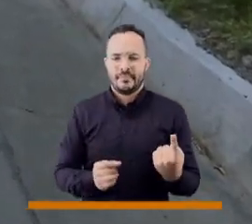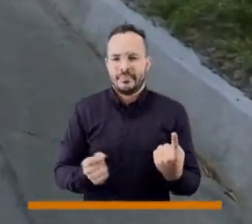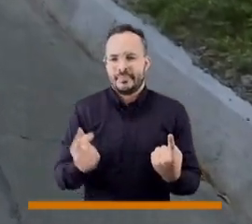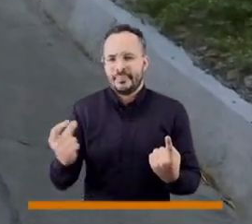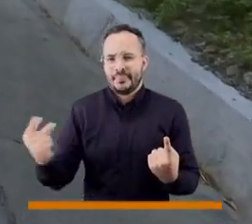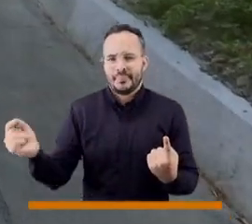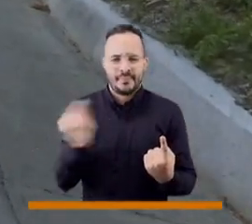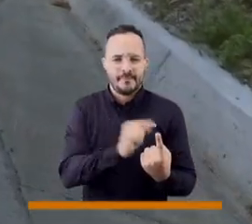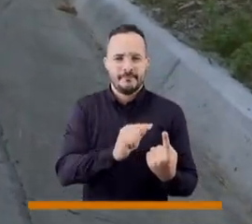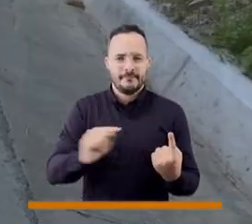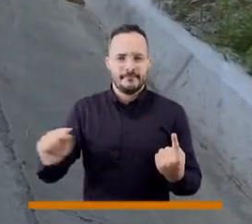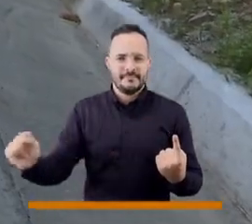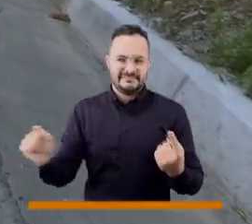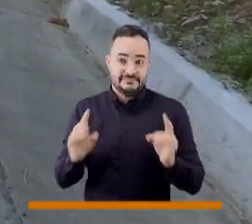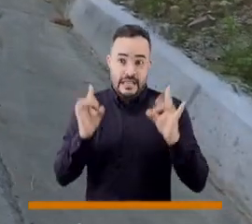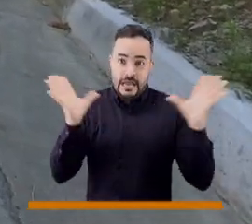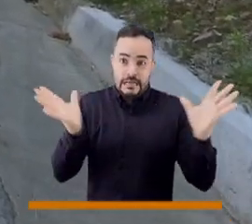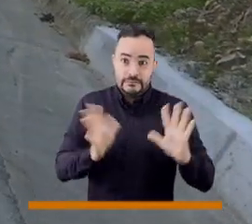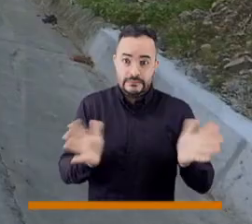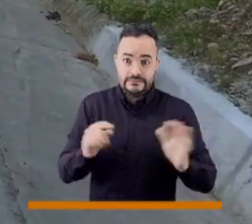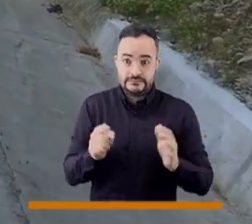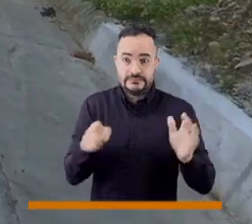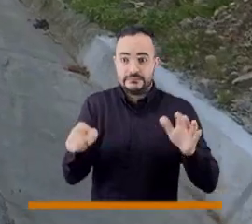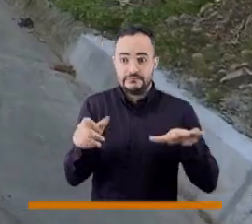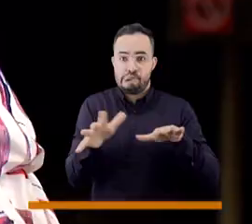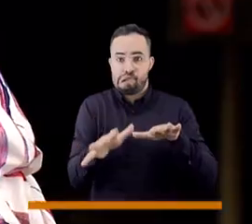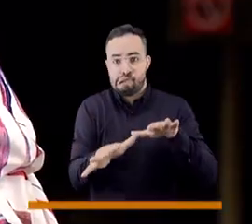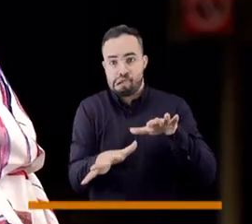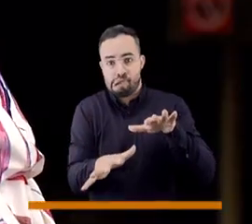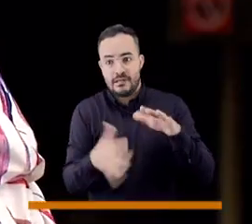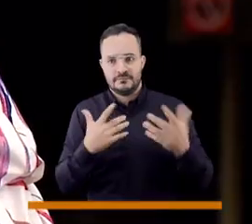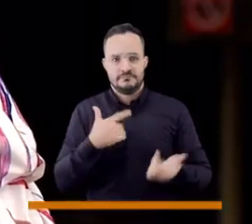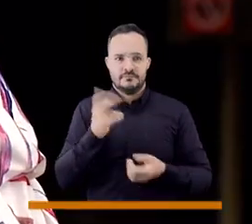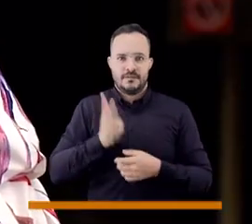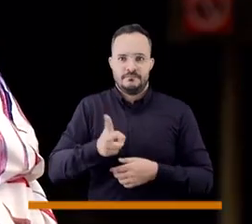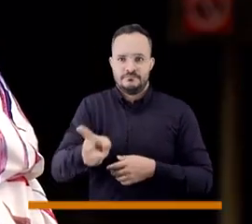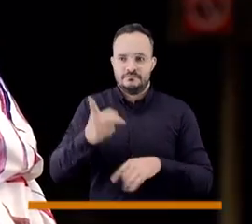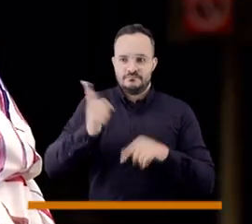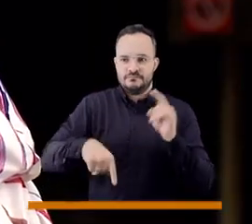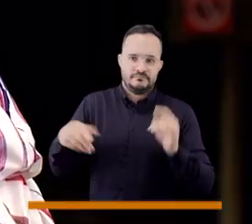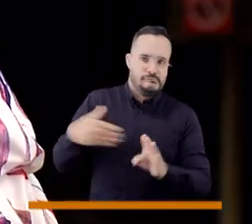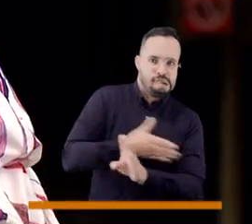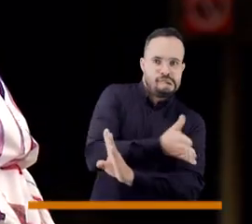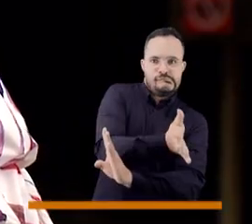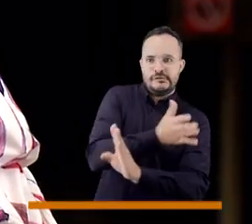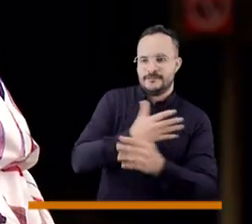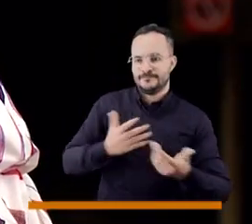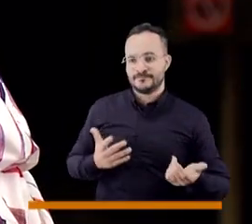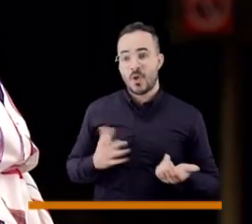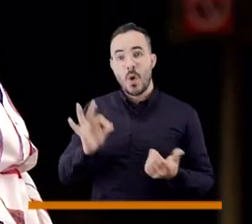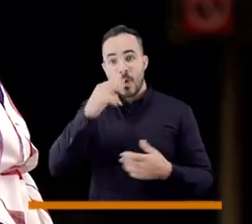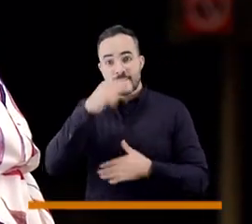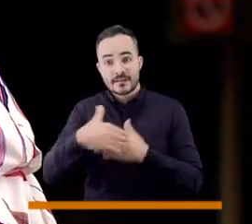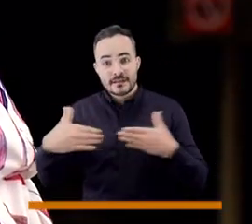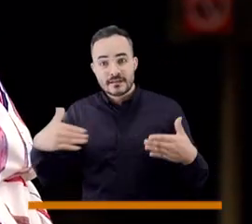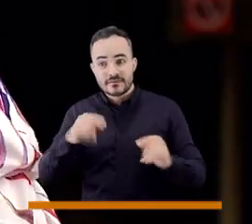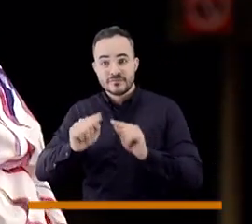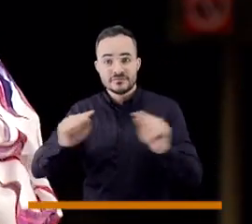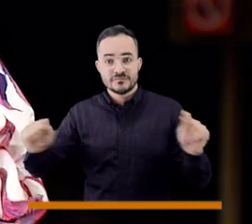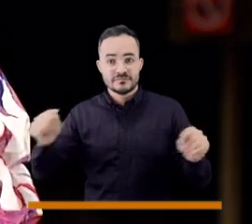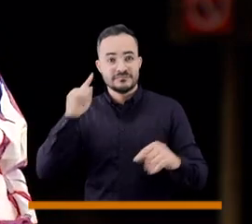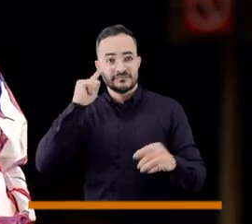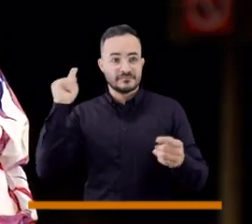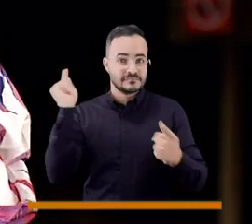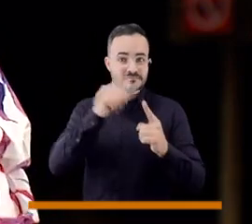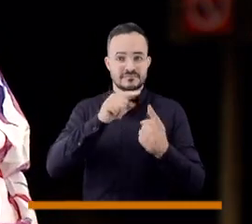para unos puntos que ya están gravas, que ya se están yendo, que ya no puede pasar la comunidad por ahí. Inclusive los niños que